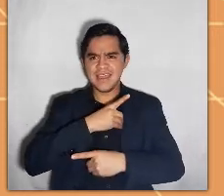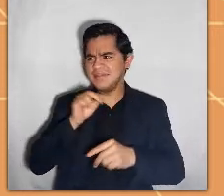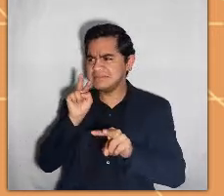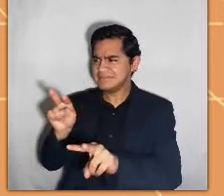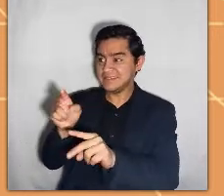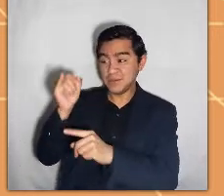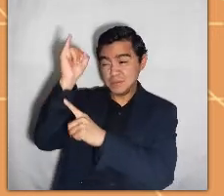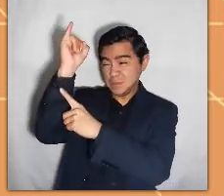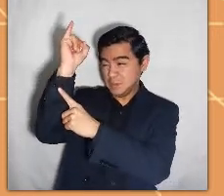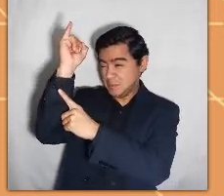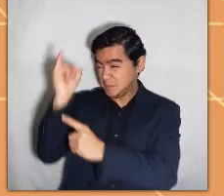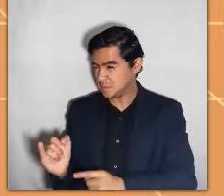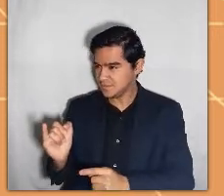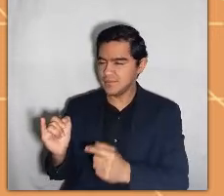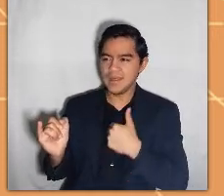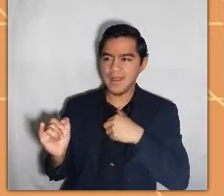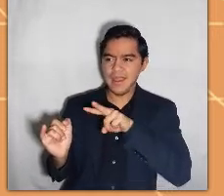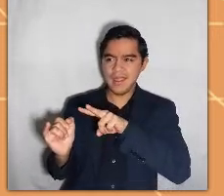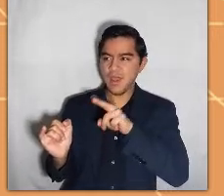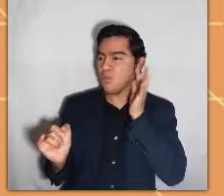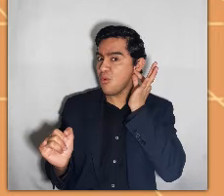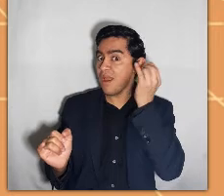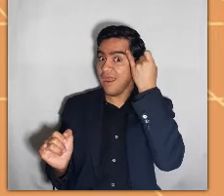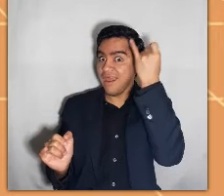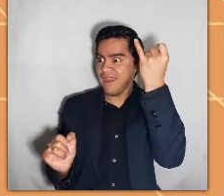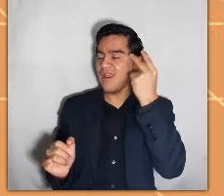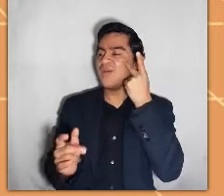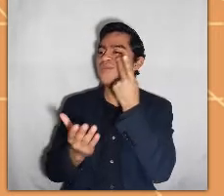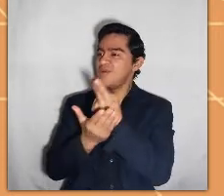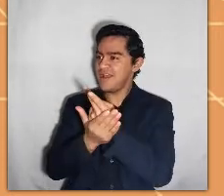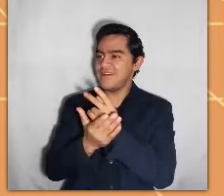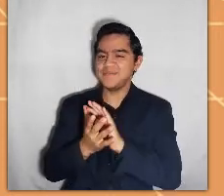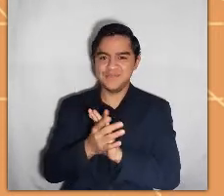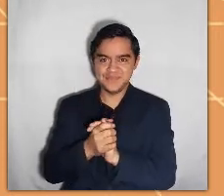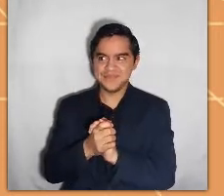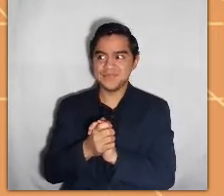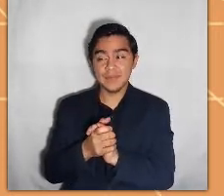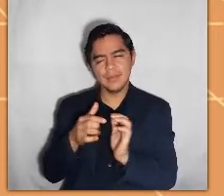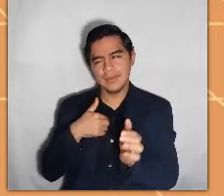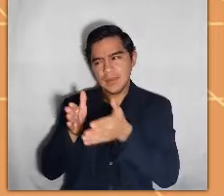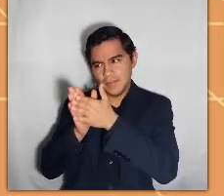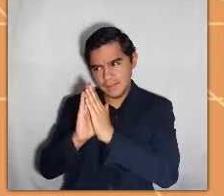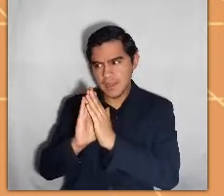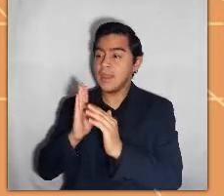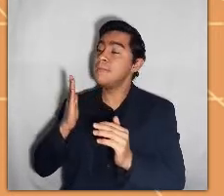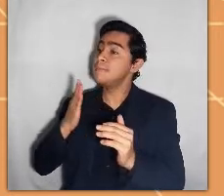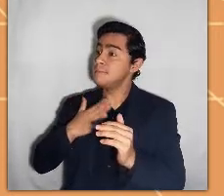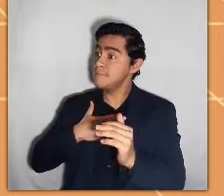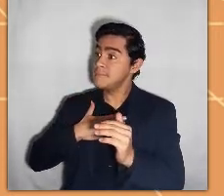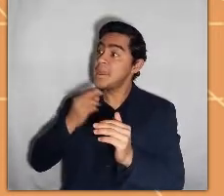divertirse. Al verlo tan delgadito, Carlota pensó en su prueba y tuvo una idea.